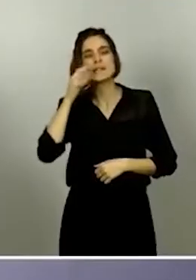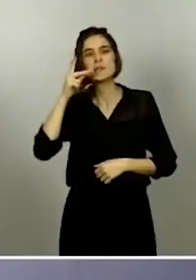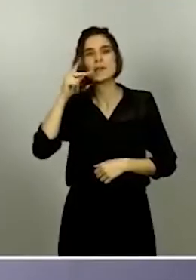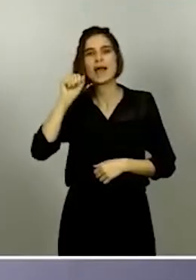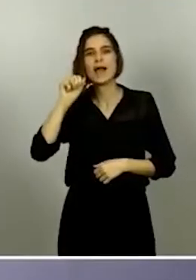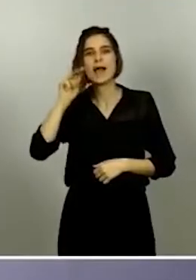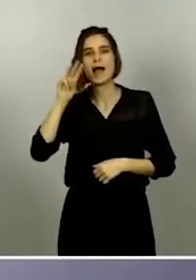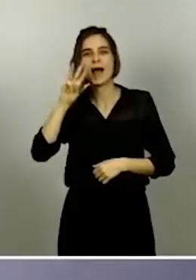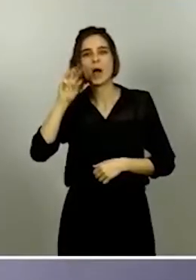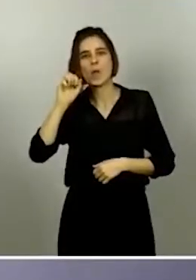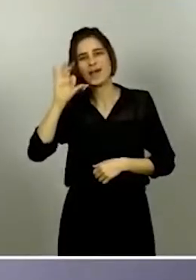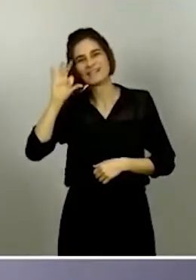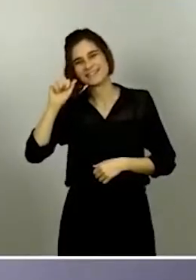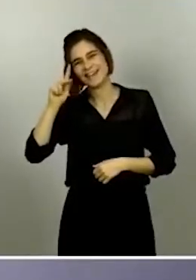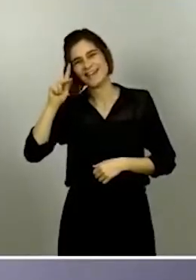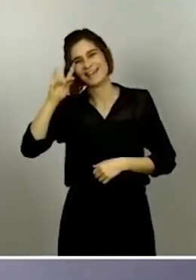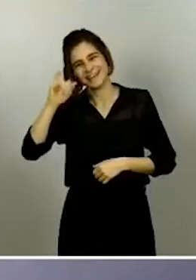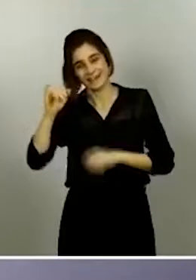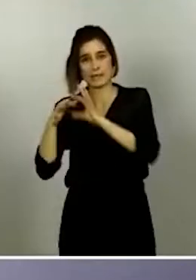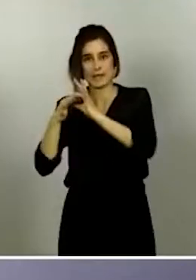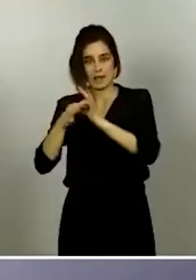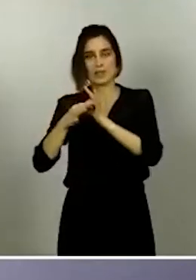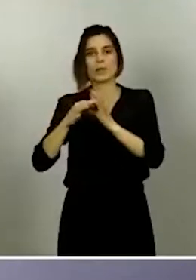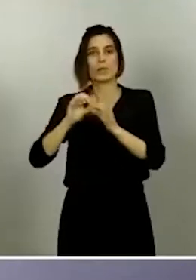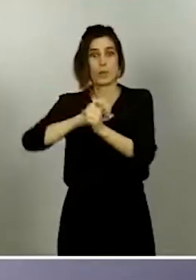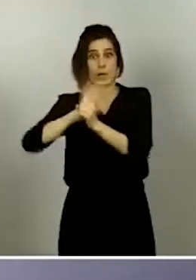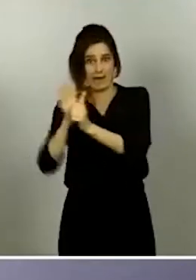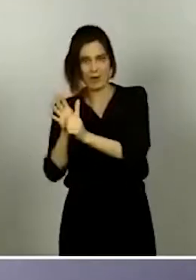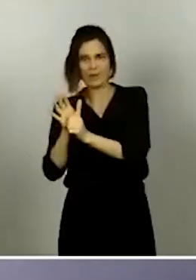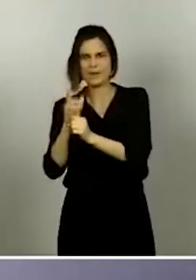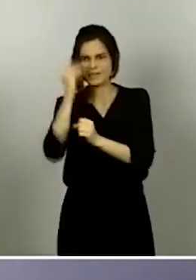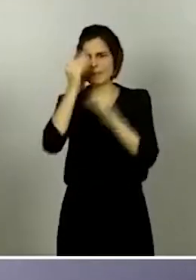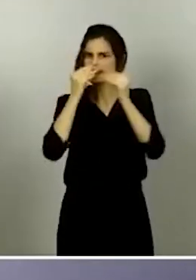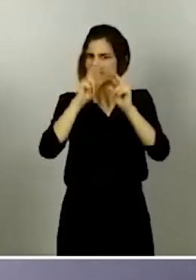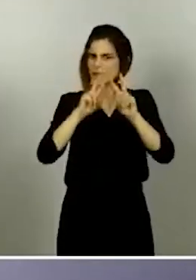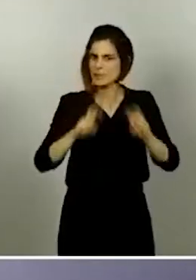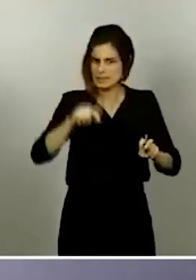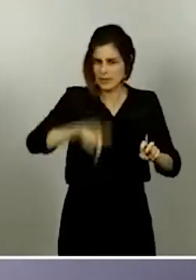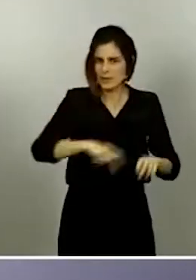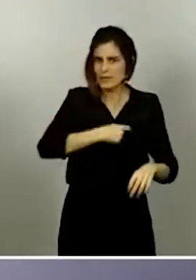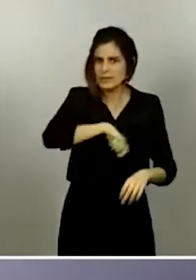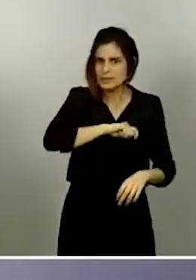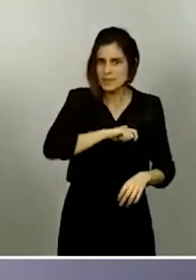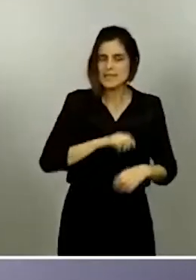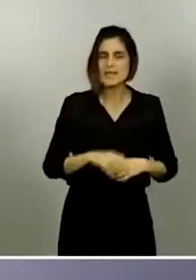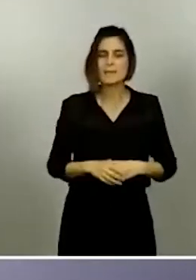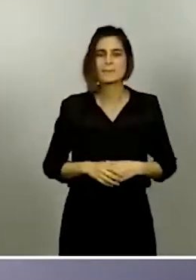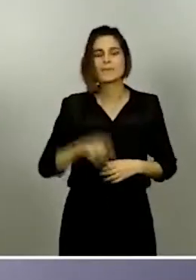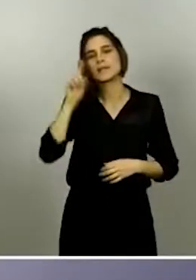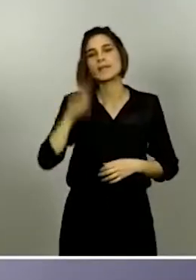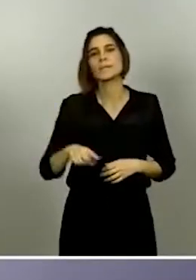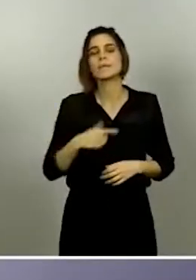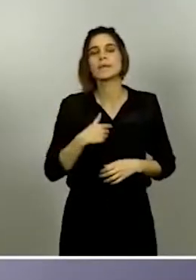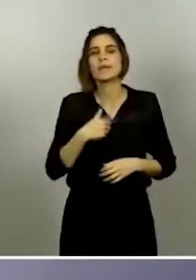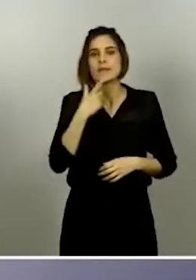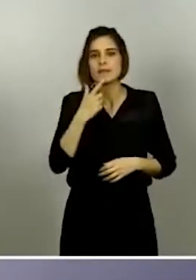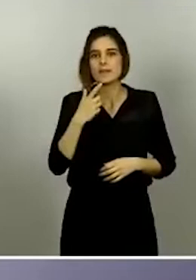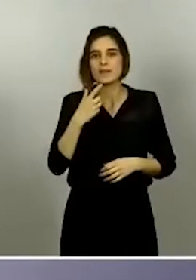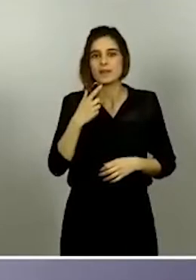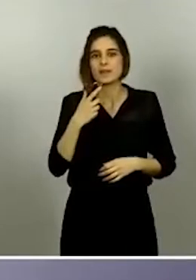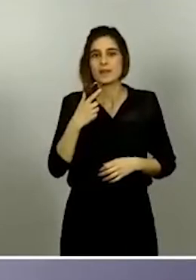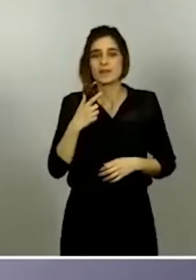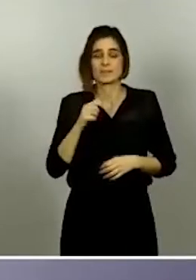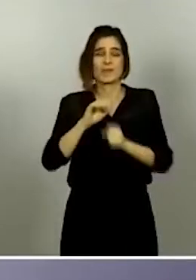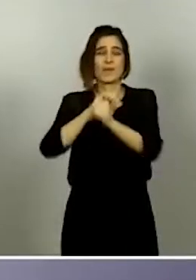-19 y el ministro de Sanidad ha dicho que, comillas, lo que sabíamos del virus el día de febrero no es lo mismo que